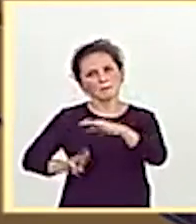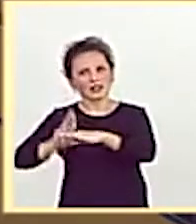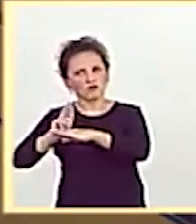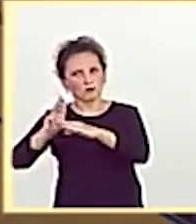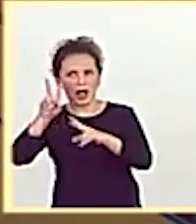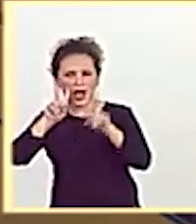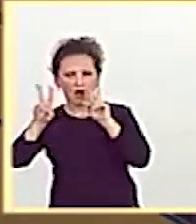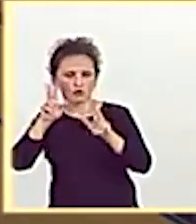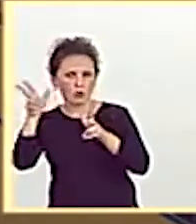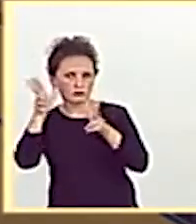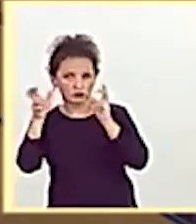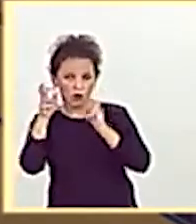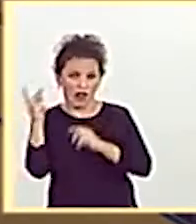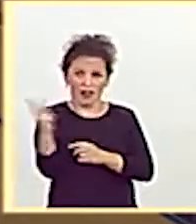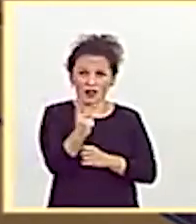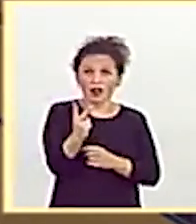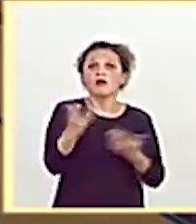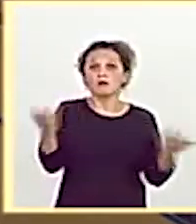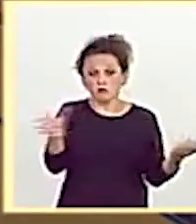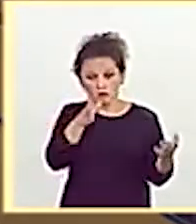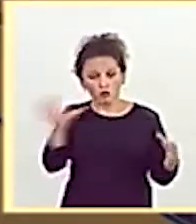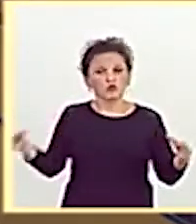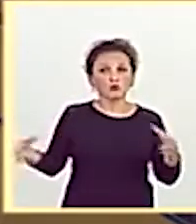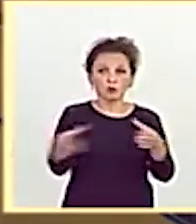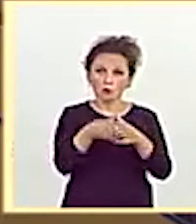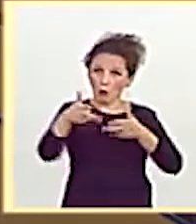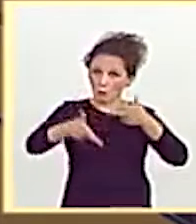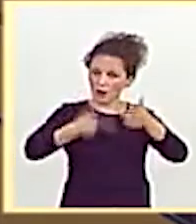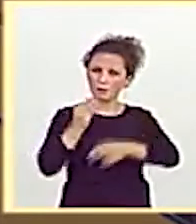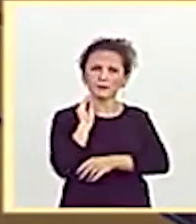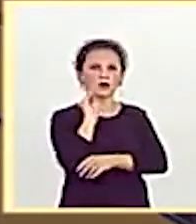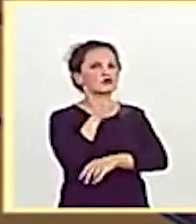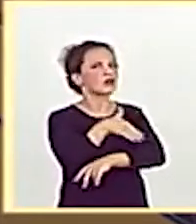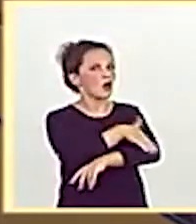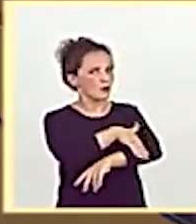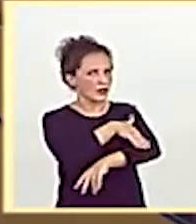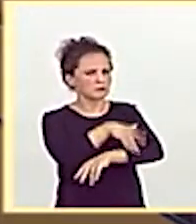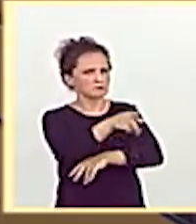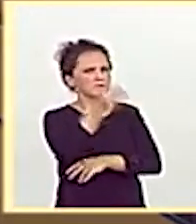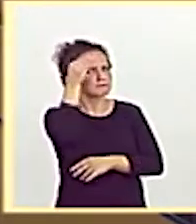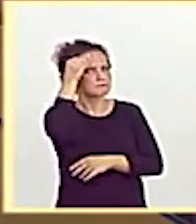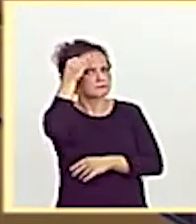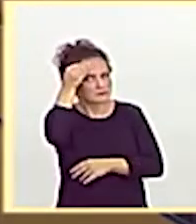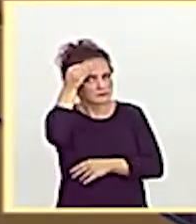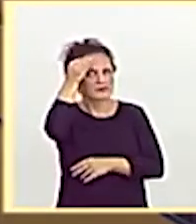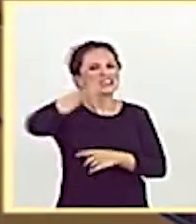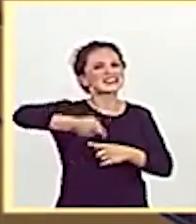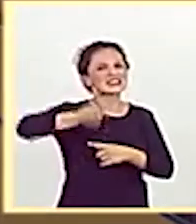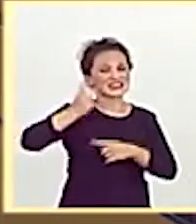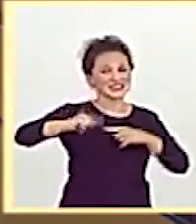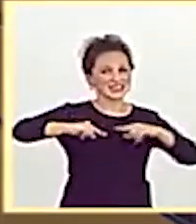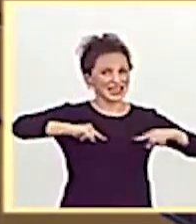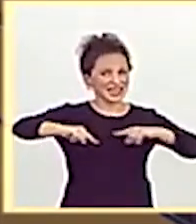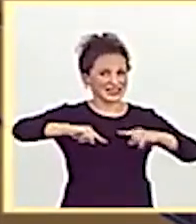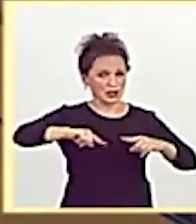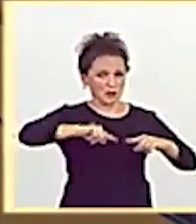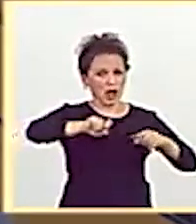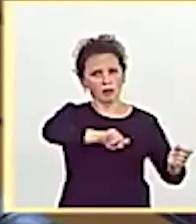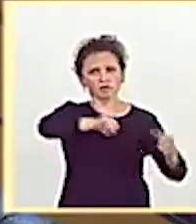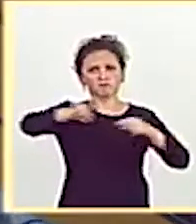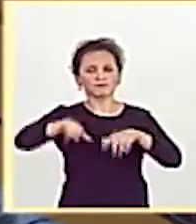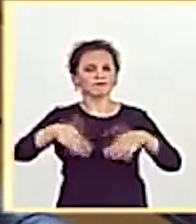audiovisuales. Así, el Grupo Vasco pregunta al Gobierno ¿cuándo prevé el Gobierno trasponer esta directiva? Esquerri Casco.